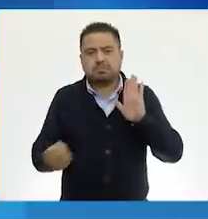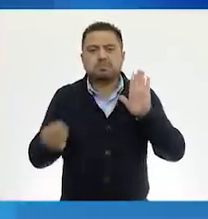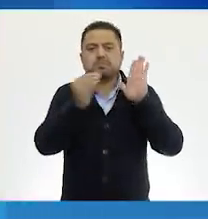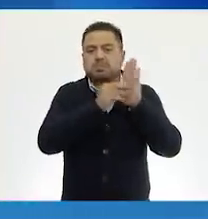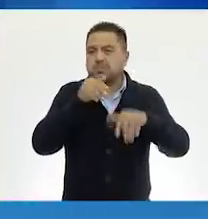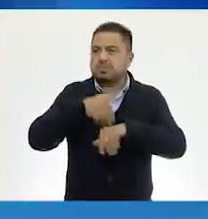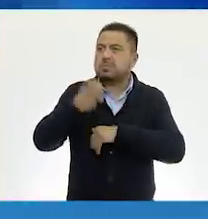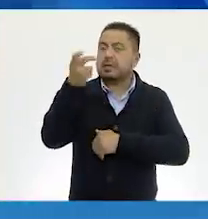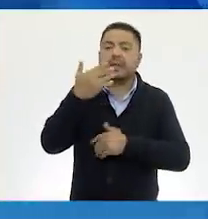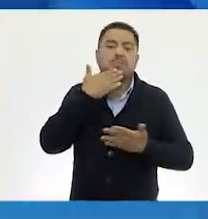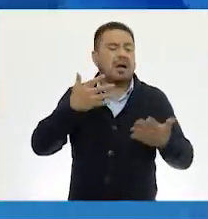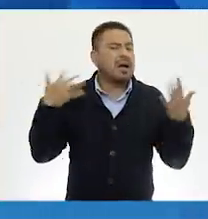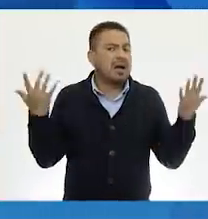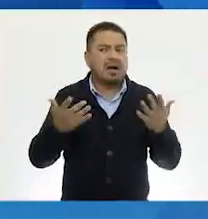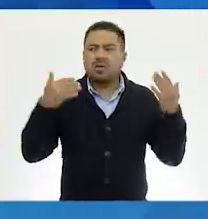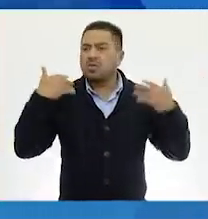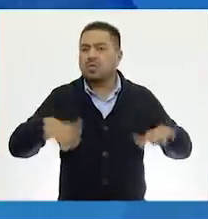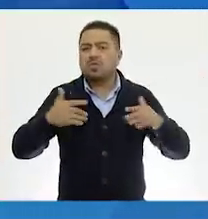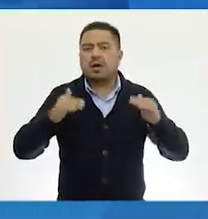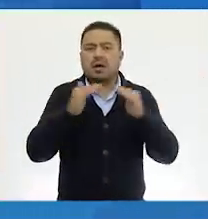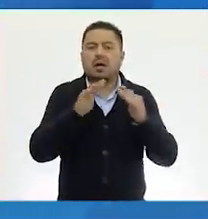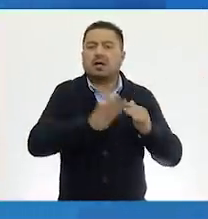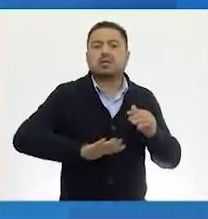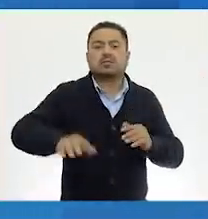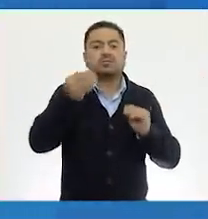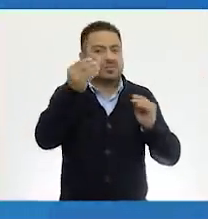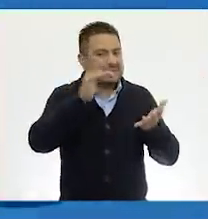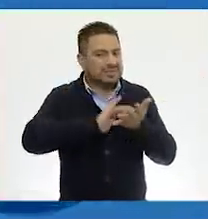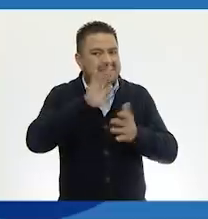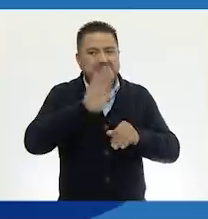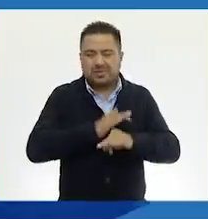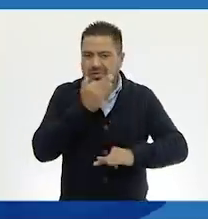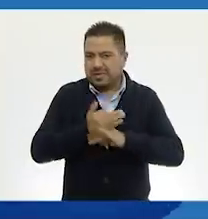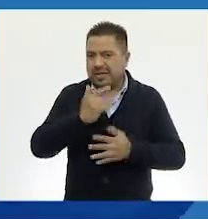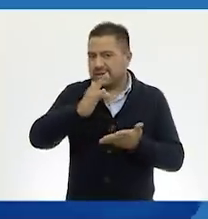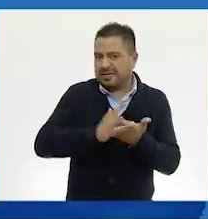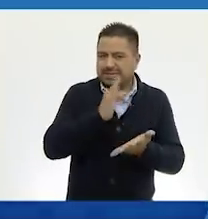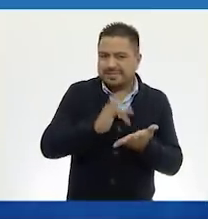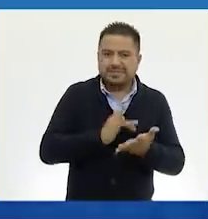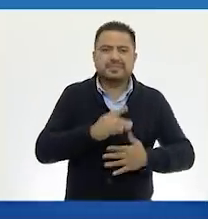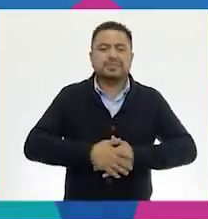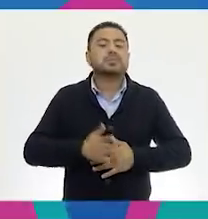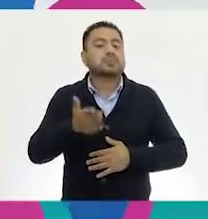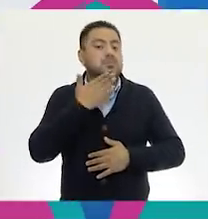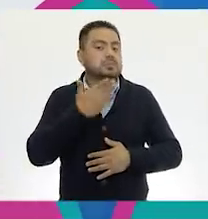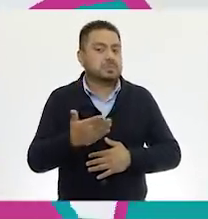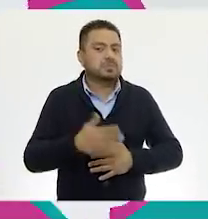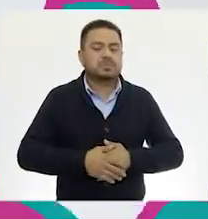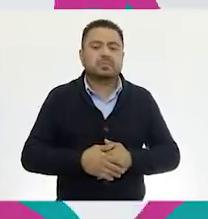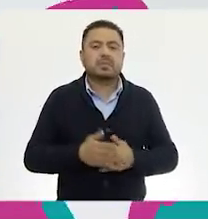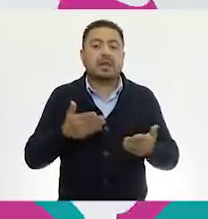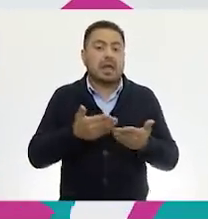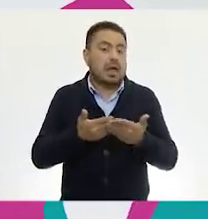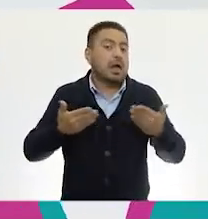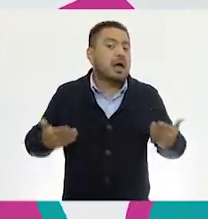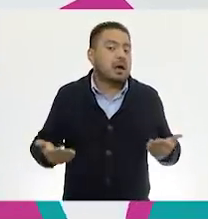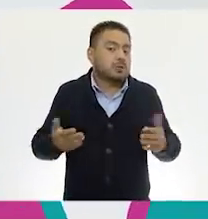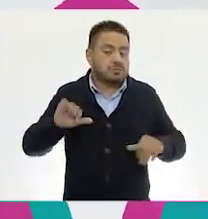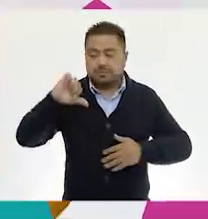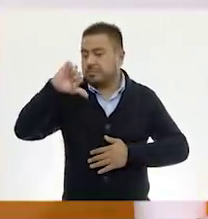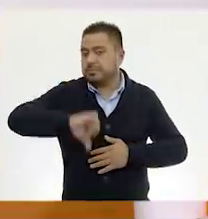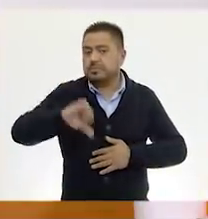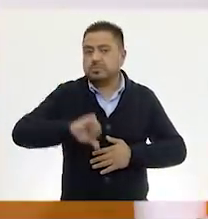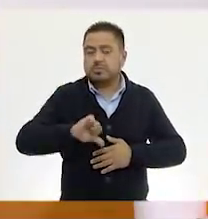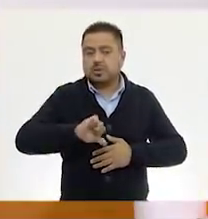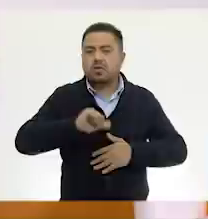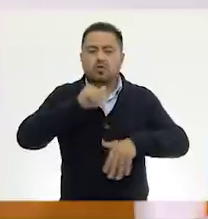cantidad. Muy bien. Lo hicieron excelente allá en casa. Muchísimas gracias por su apoyo. Muy bien. Pasemos con